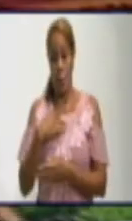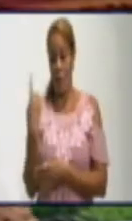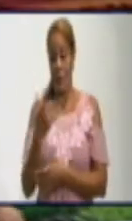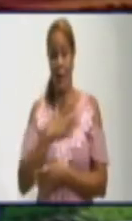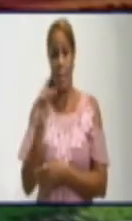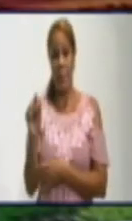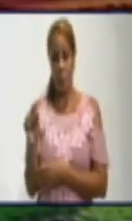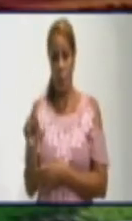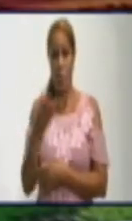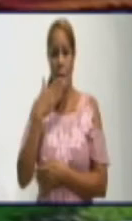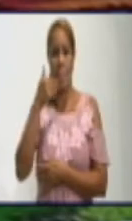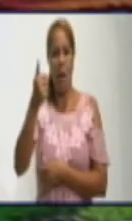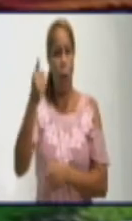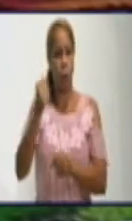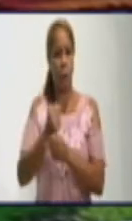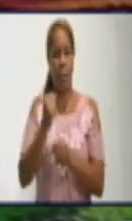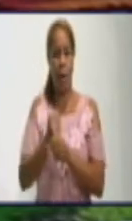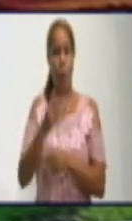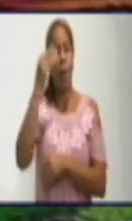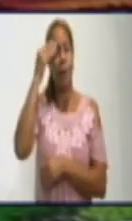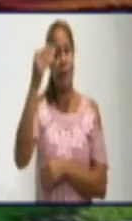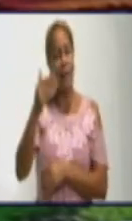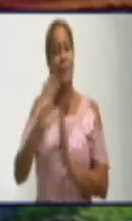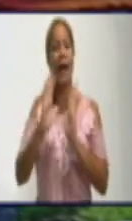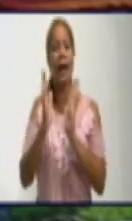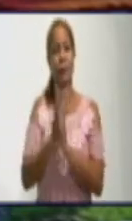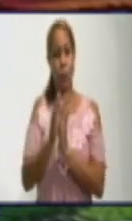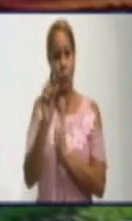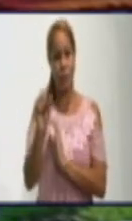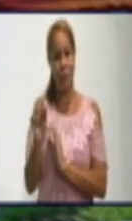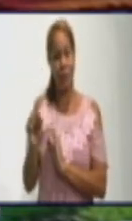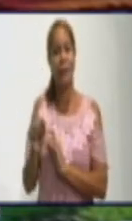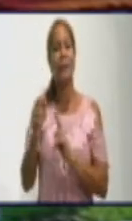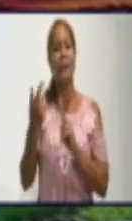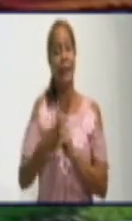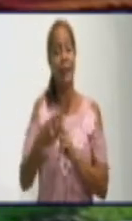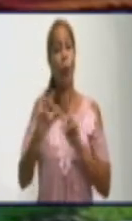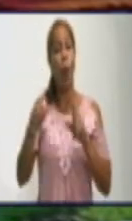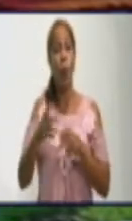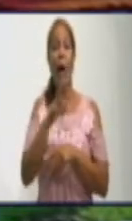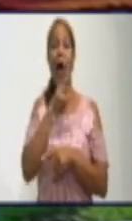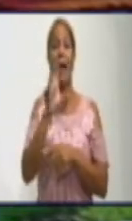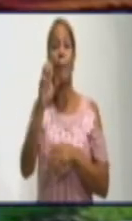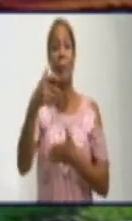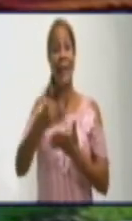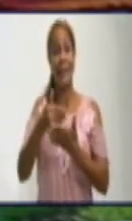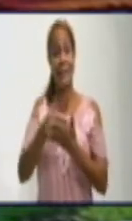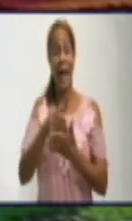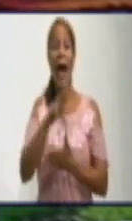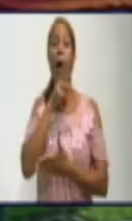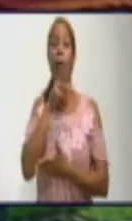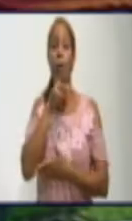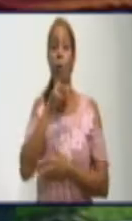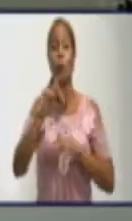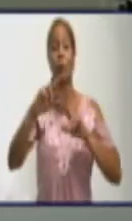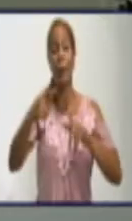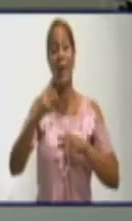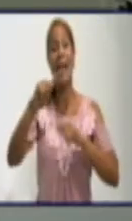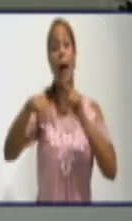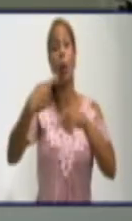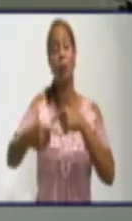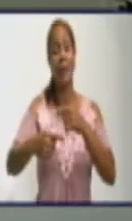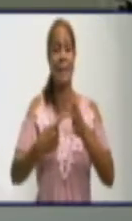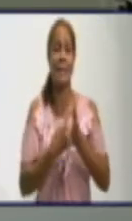Eugenio. Gracias también a Millán. Gracias a Joel por haber estado con nosotros. Con Acueducto volveremos en las próximas semanas porque, como ya decía,